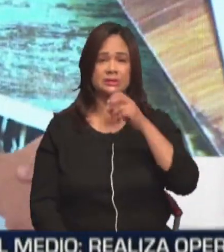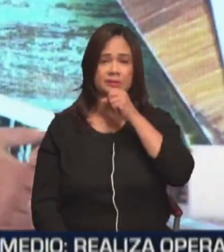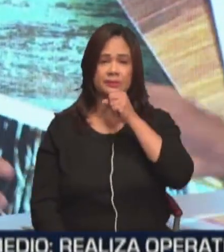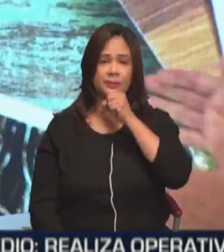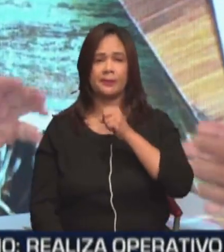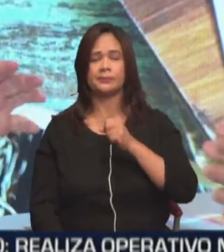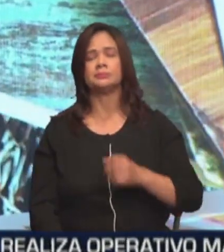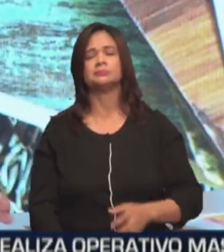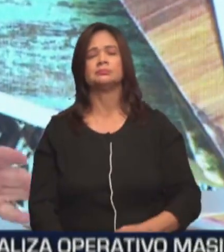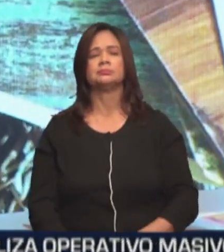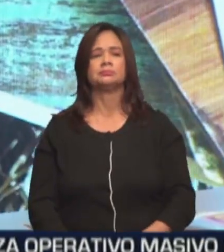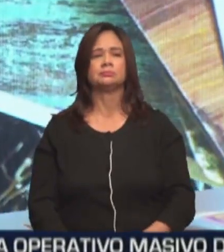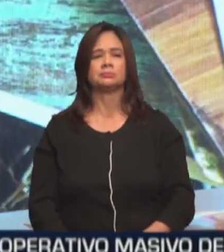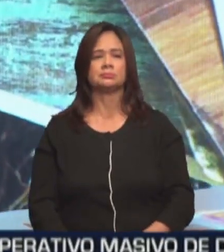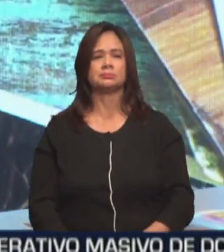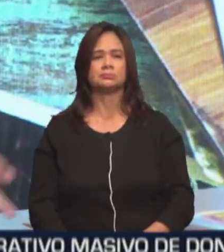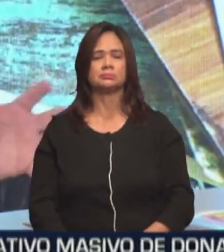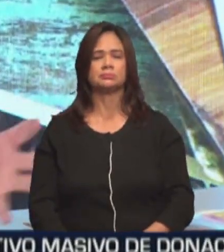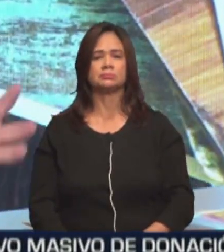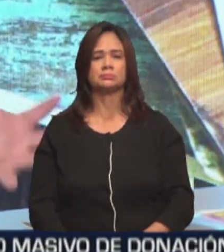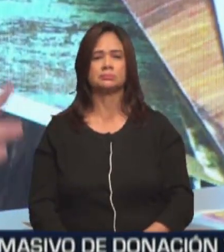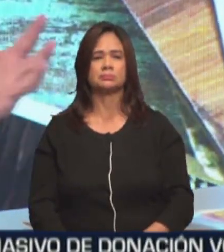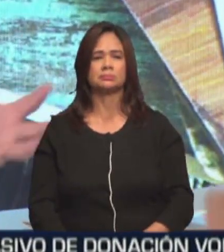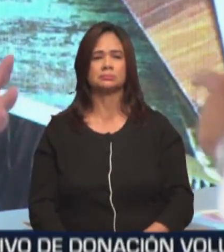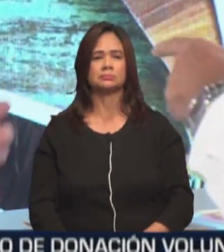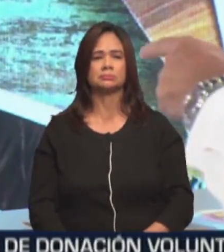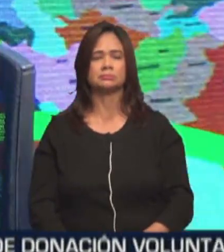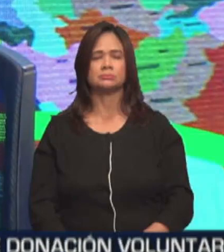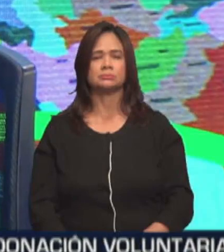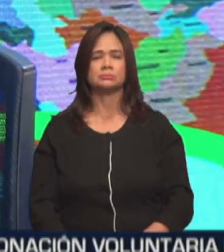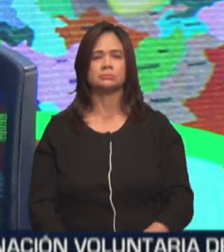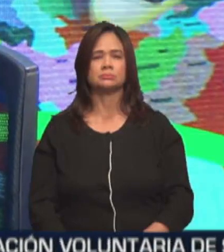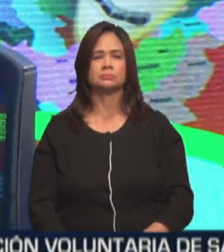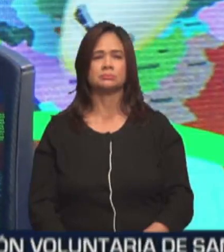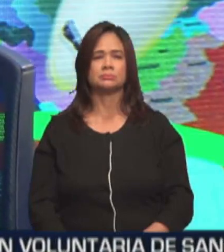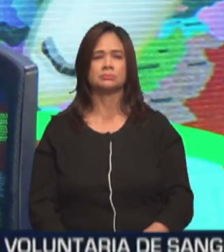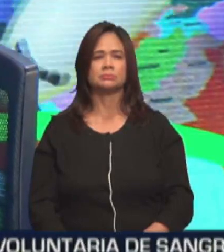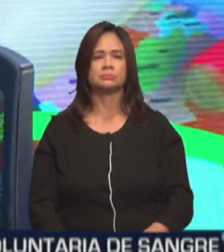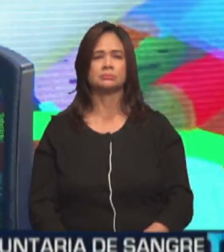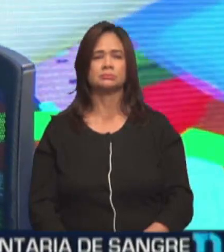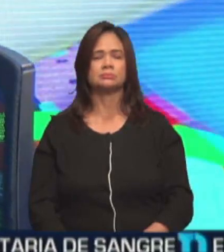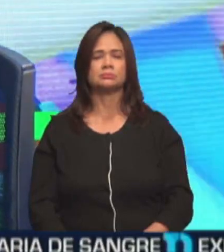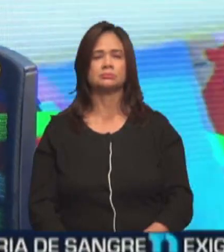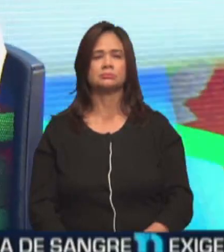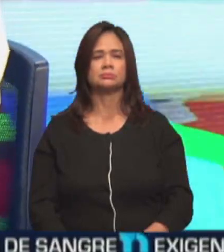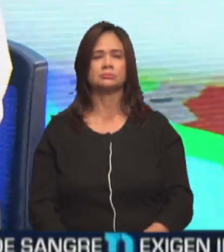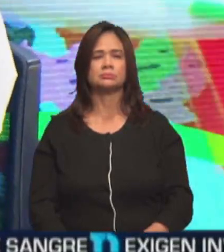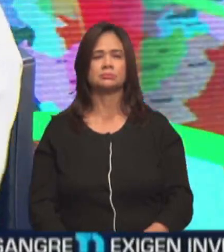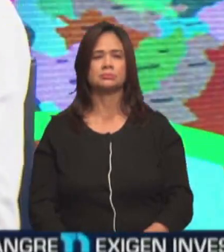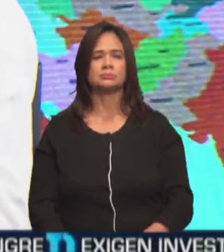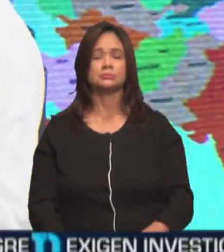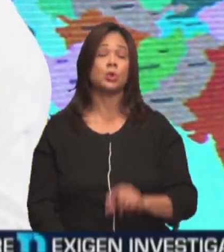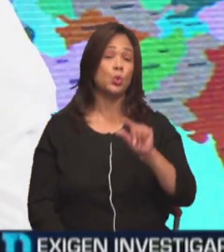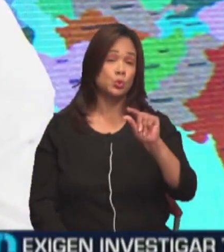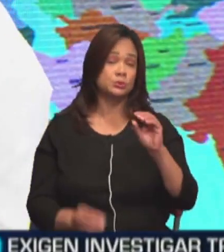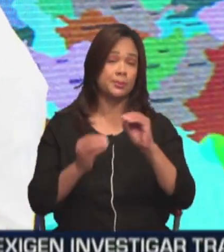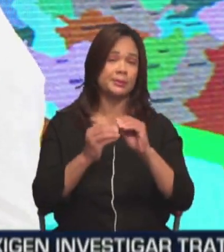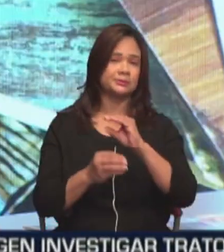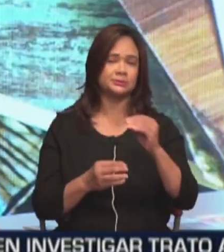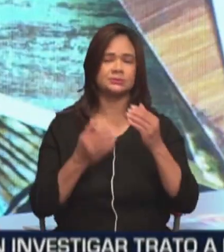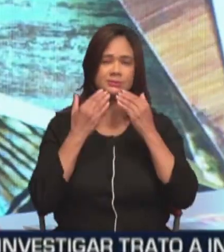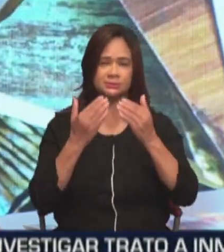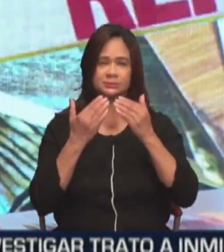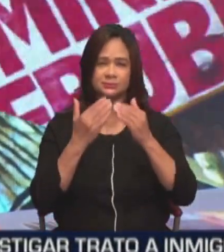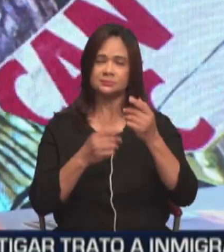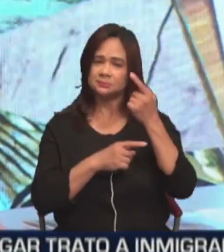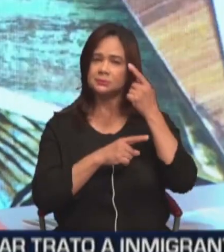madre mía. No sigas pariendo más cosas. No, espérate. Viene un chismán. Sí, viene un chismán. Pues nada, gracias.